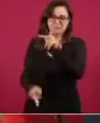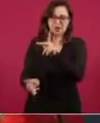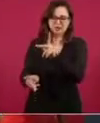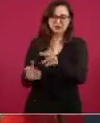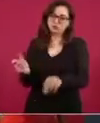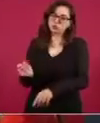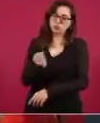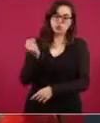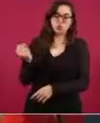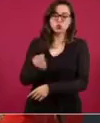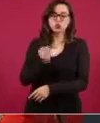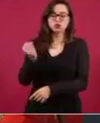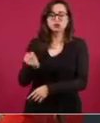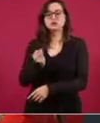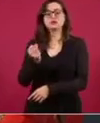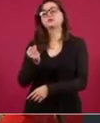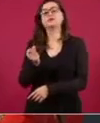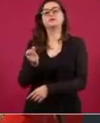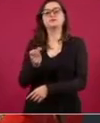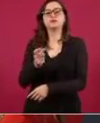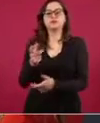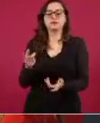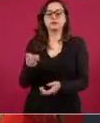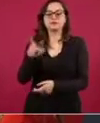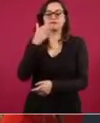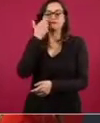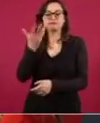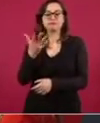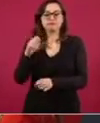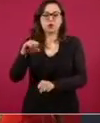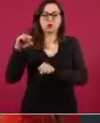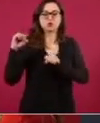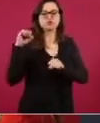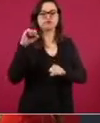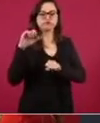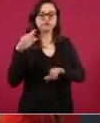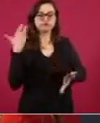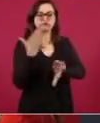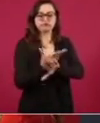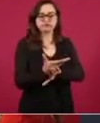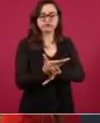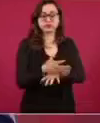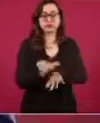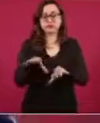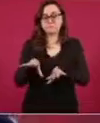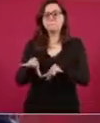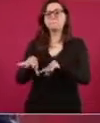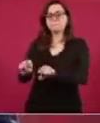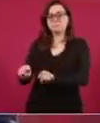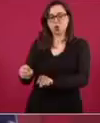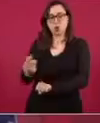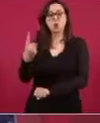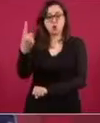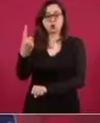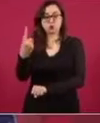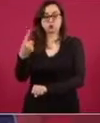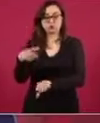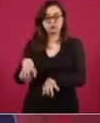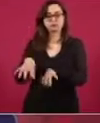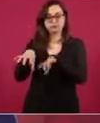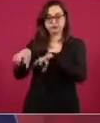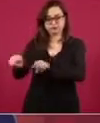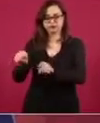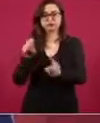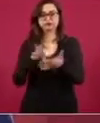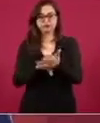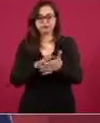como parte de la protesta y se detuvo a uno de los que participó en